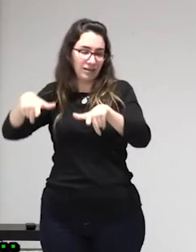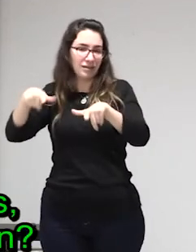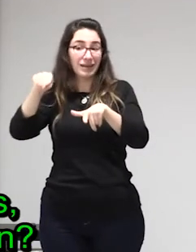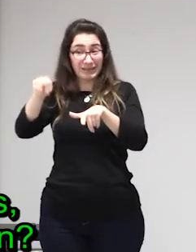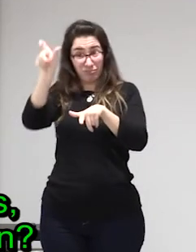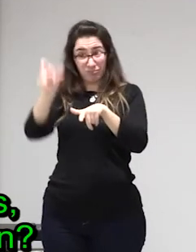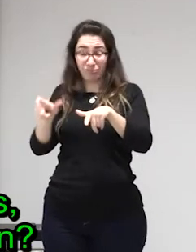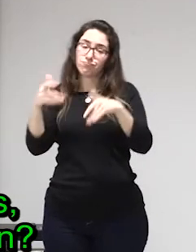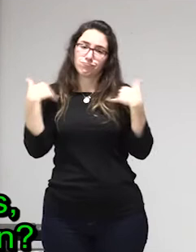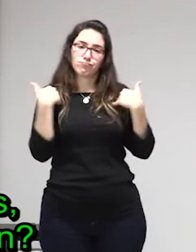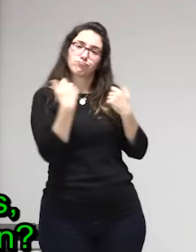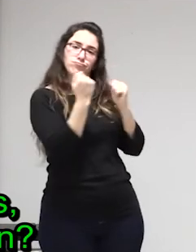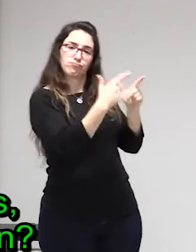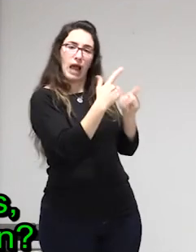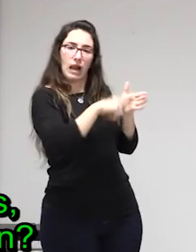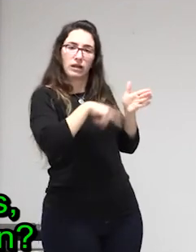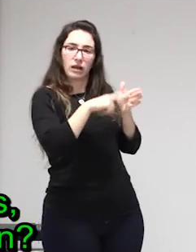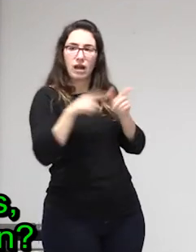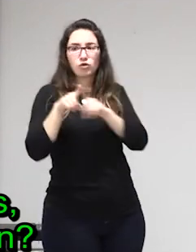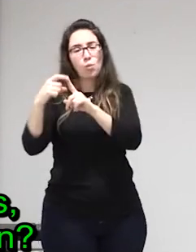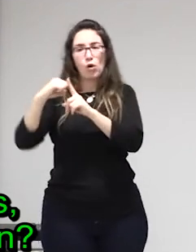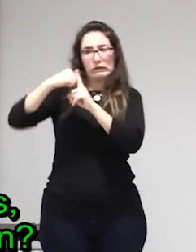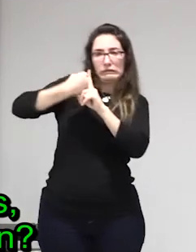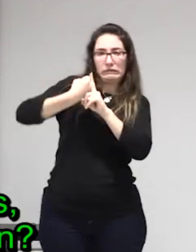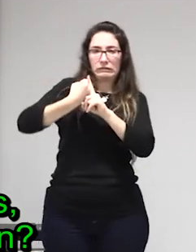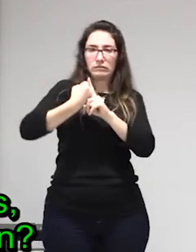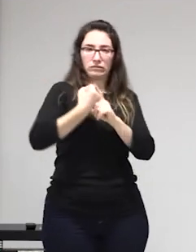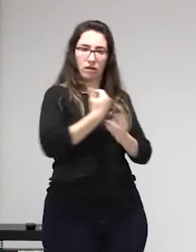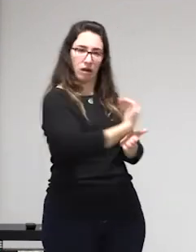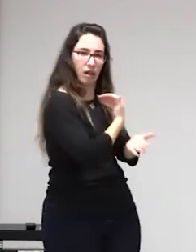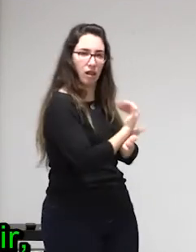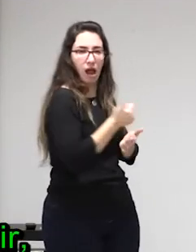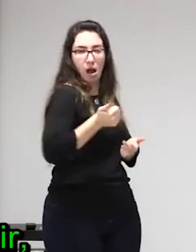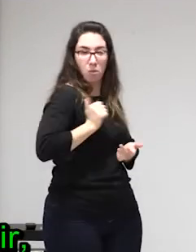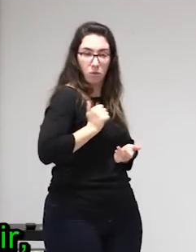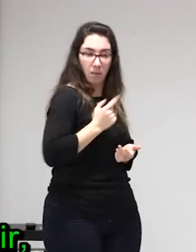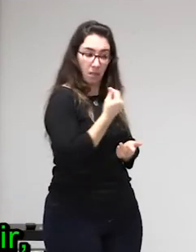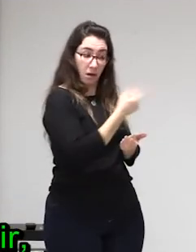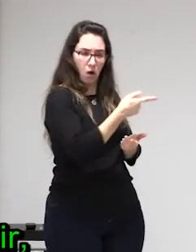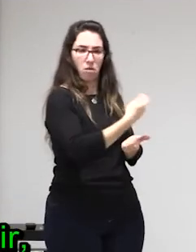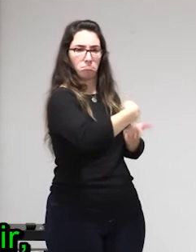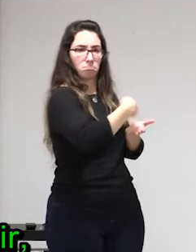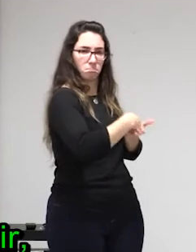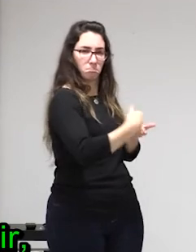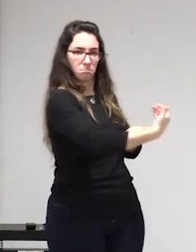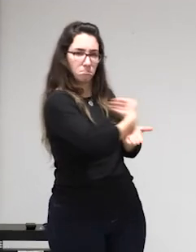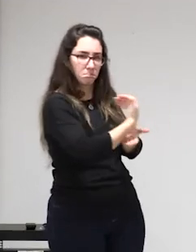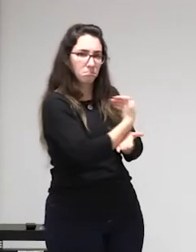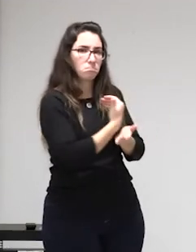¿qué va a pasar con estas personas? ¿no se les van a dar los papeles también? esto para empezar luego para seguir